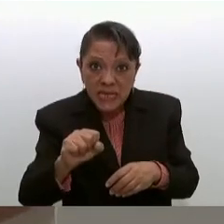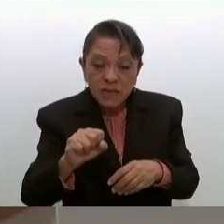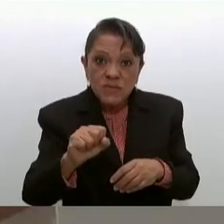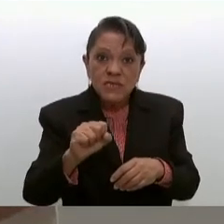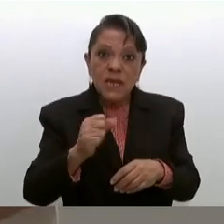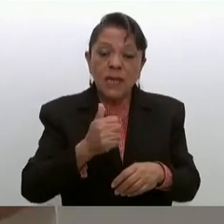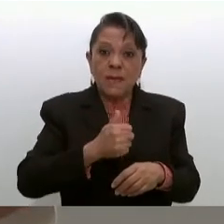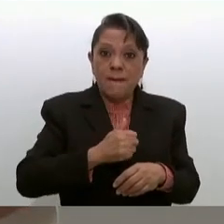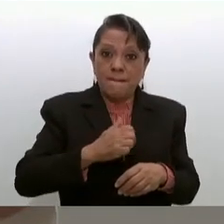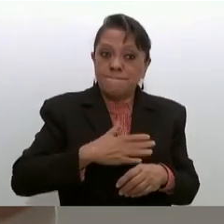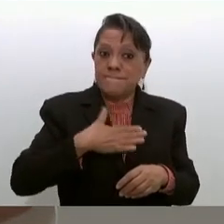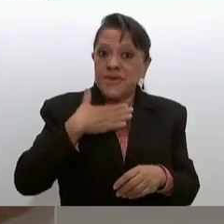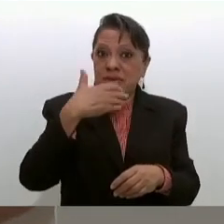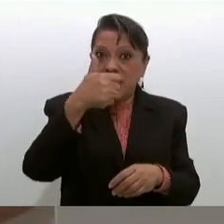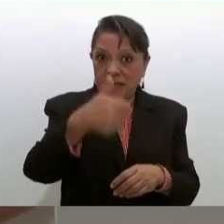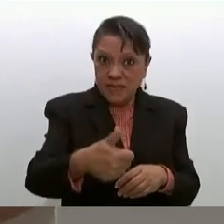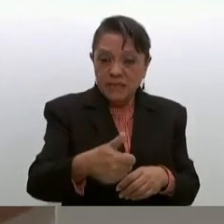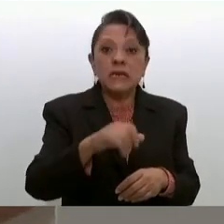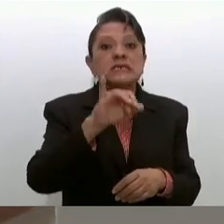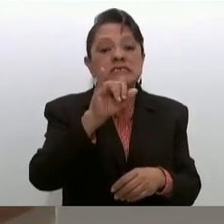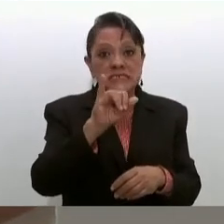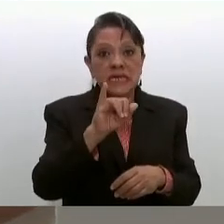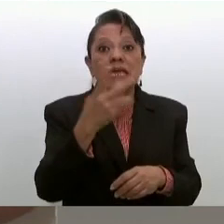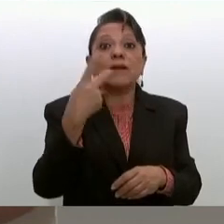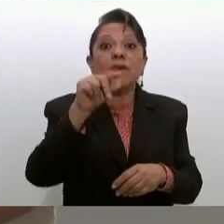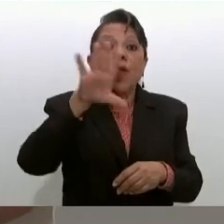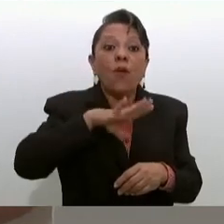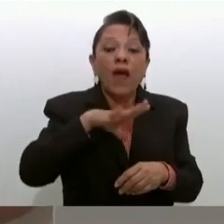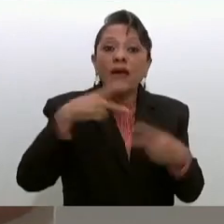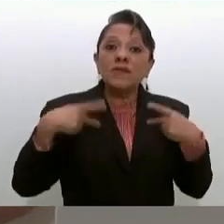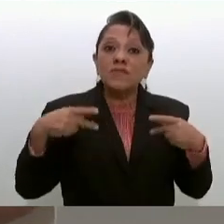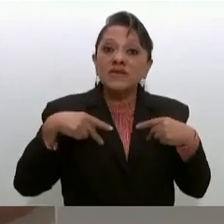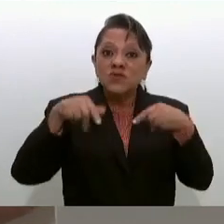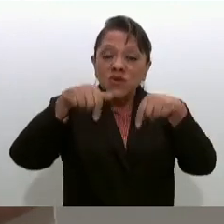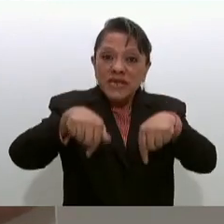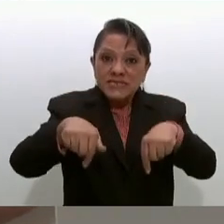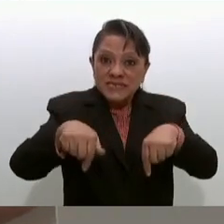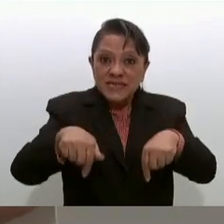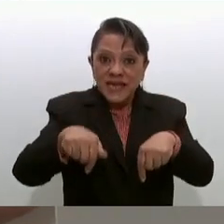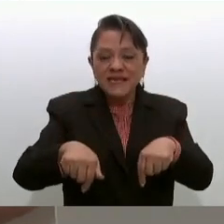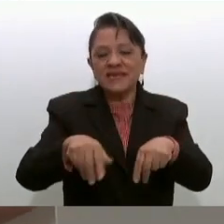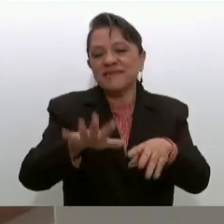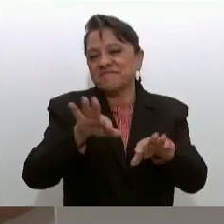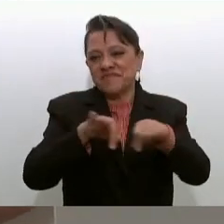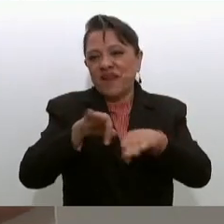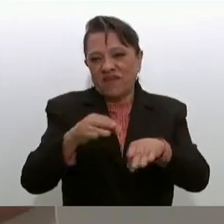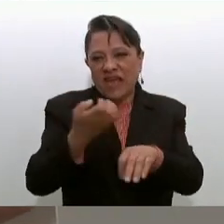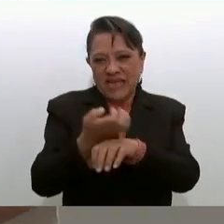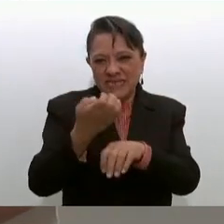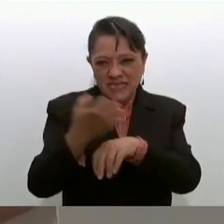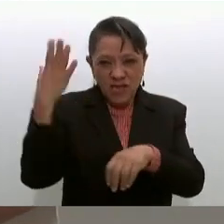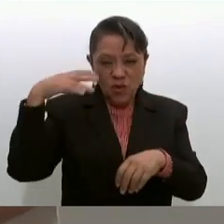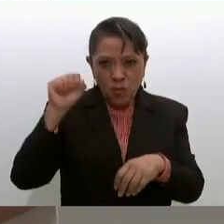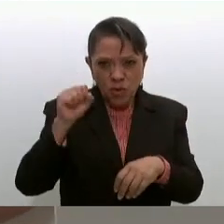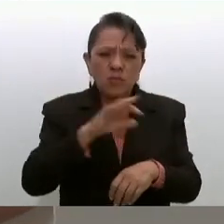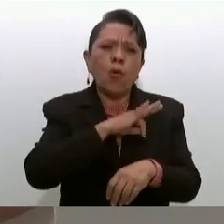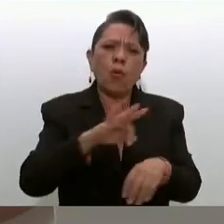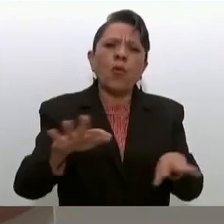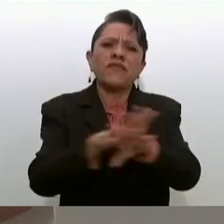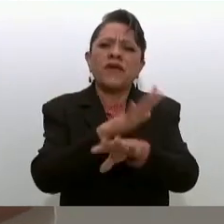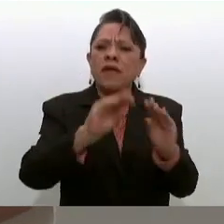plantilla laboral, ubicación de vacantes y una certeza de su contratación.